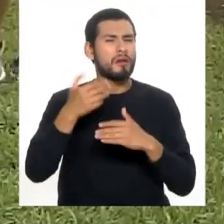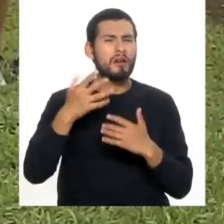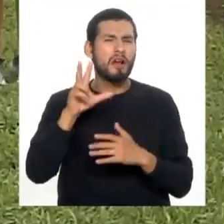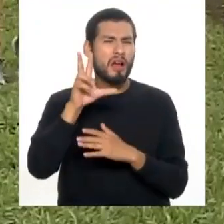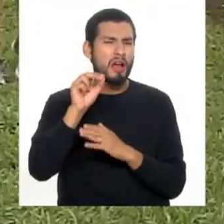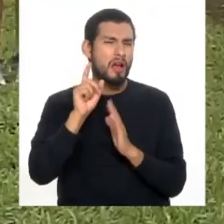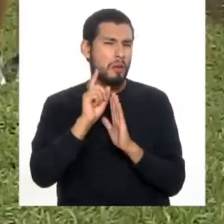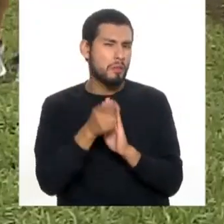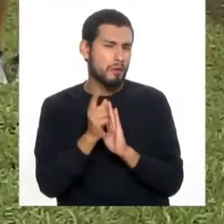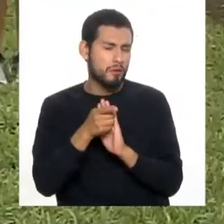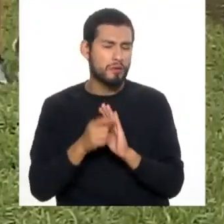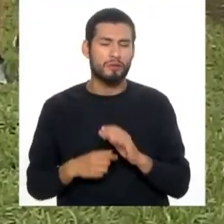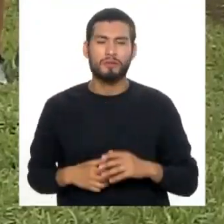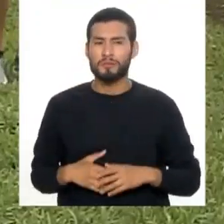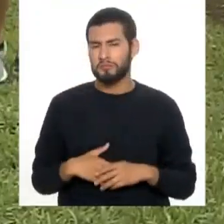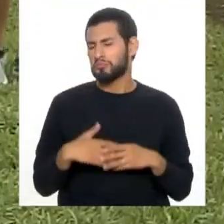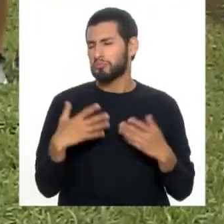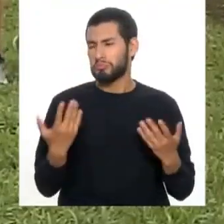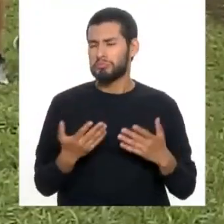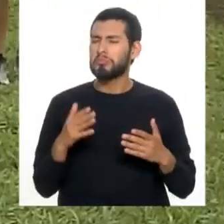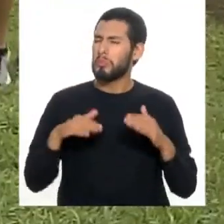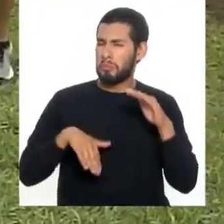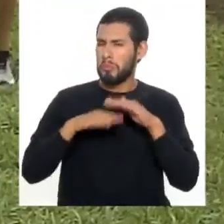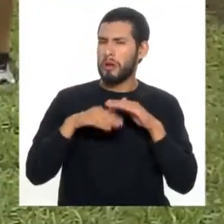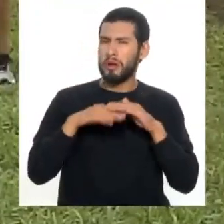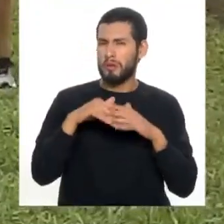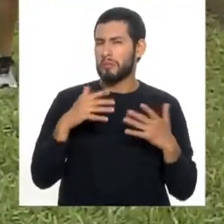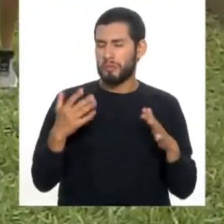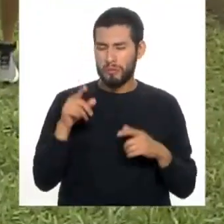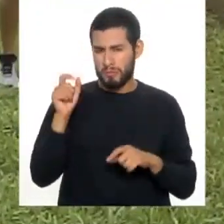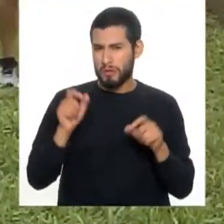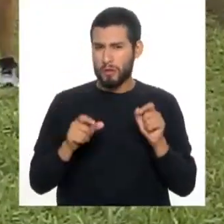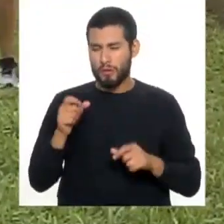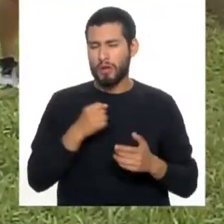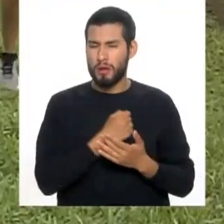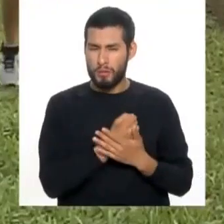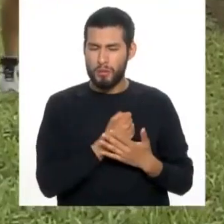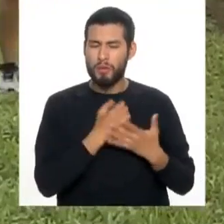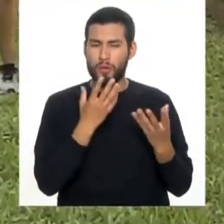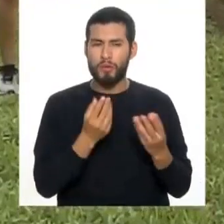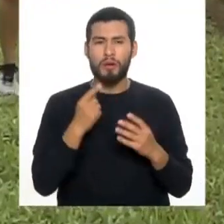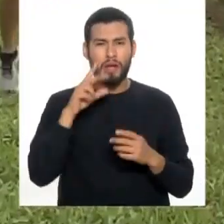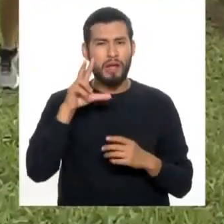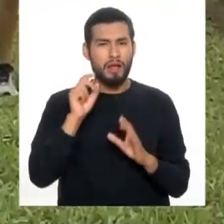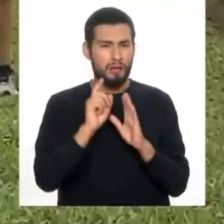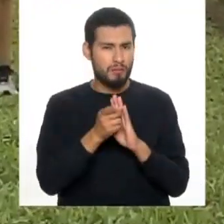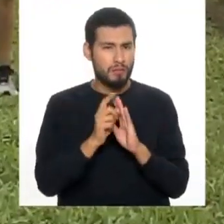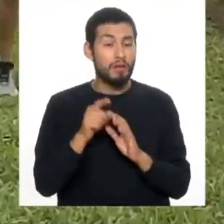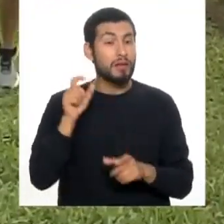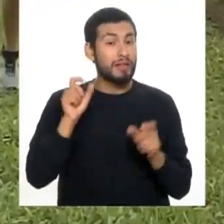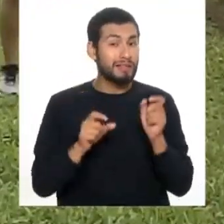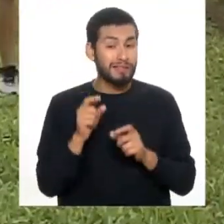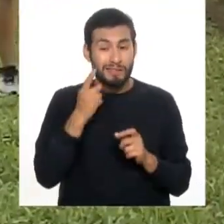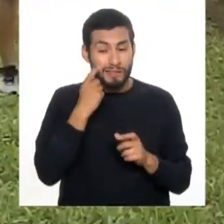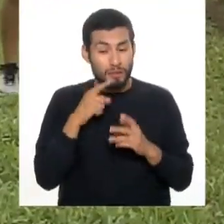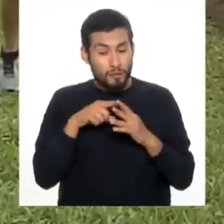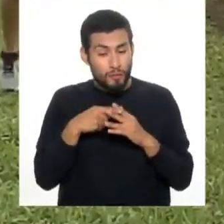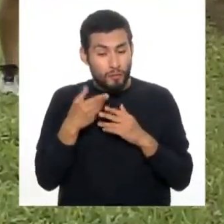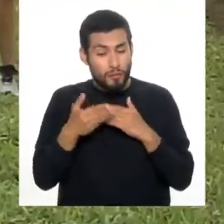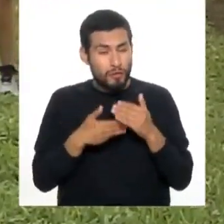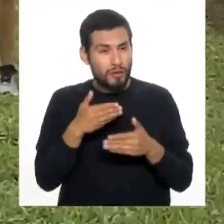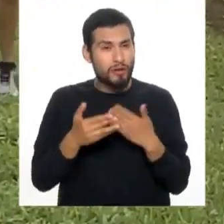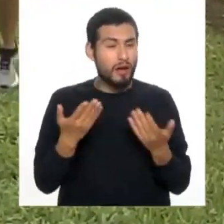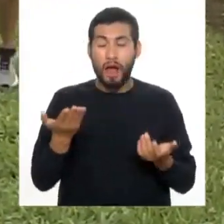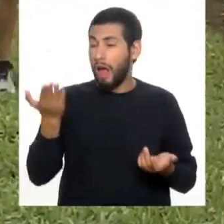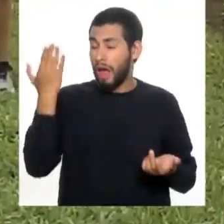30 minutos. Muy bien. máximo para estas personas, ¿no? Sobre todo es para las personas que recién estén en el deporte y